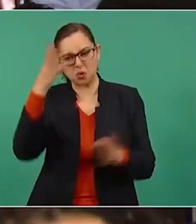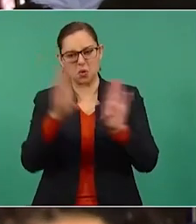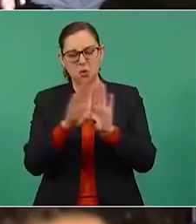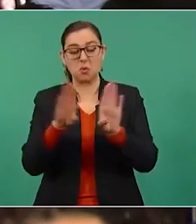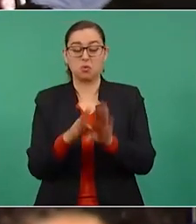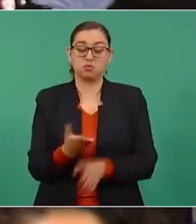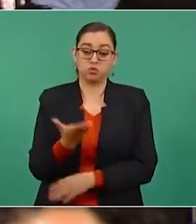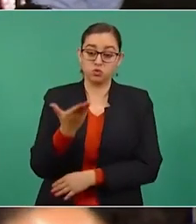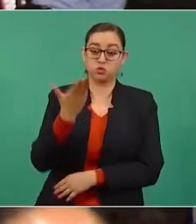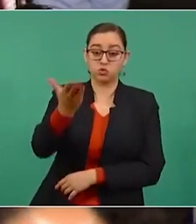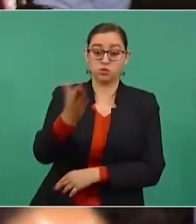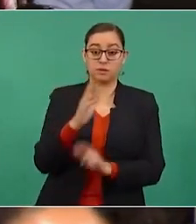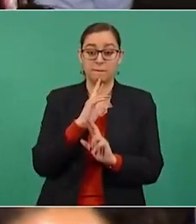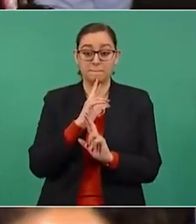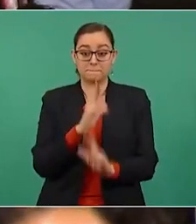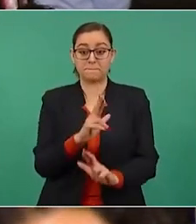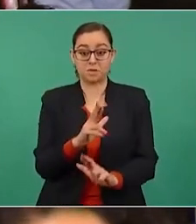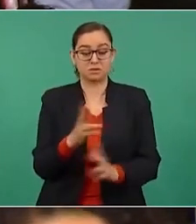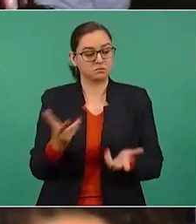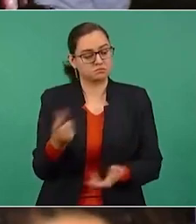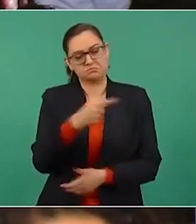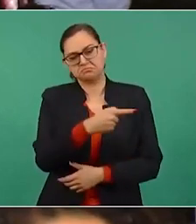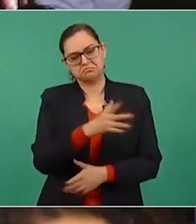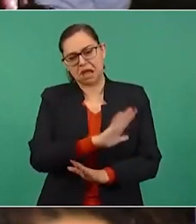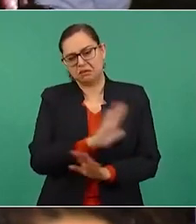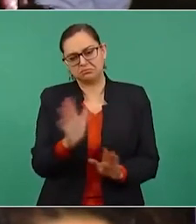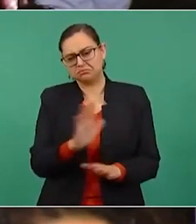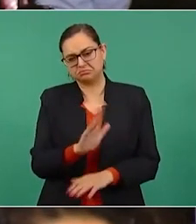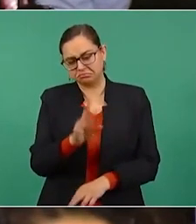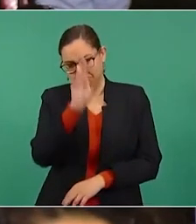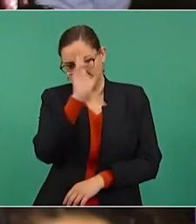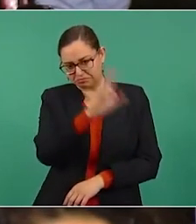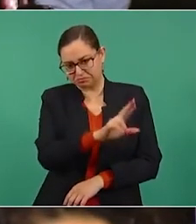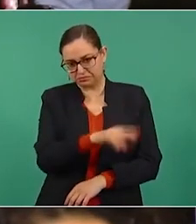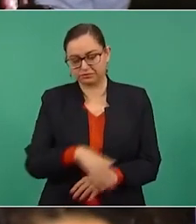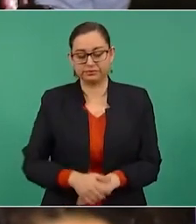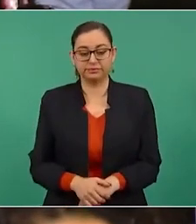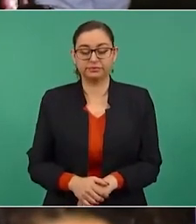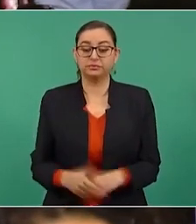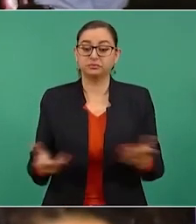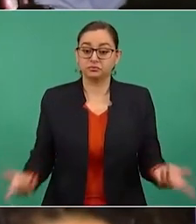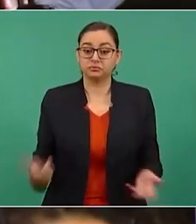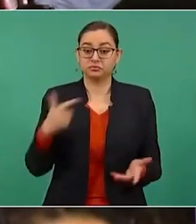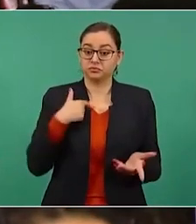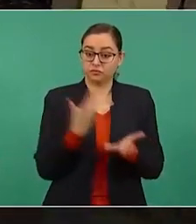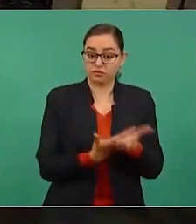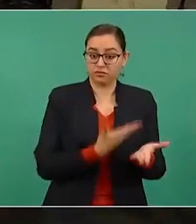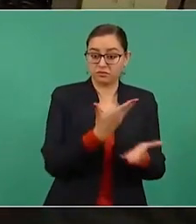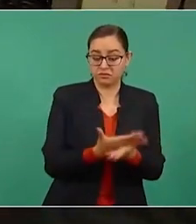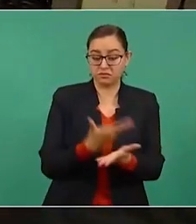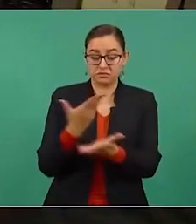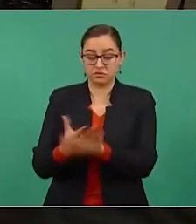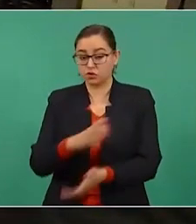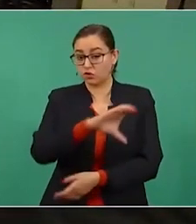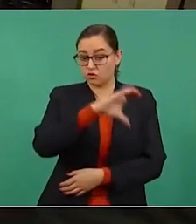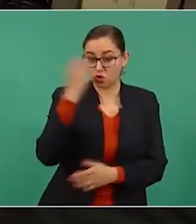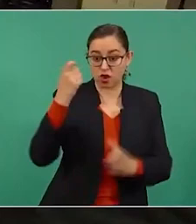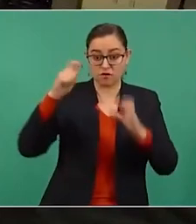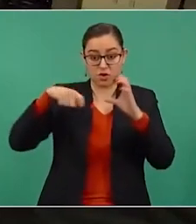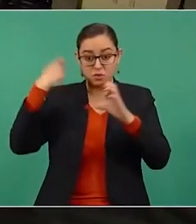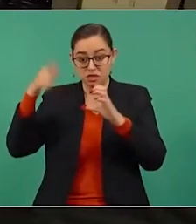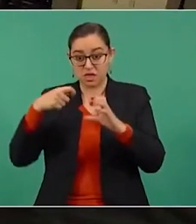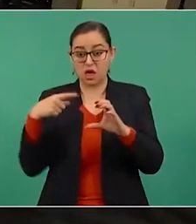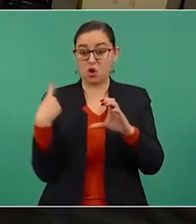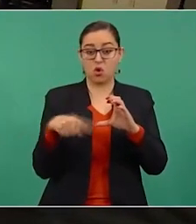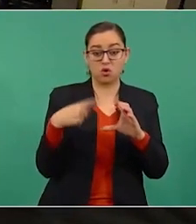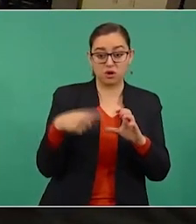Los datos duros que aporté, facturas, testimonios, fotografías, videos, conversaciones y correos electrónicos, me